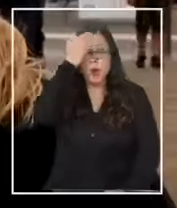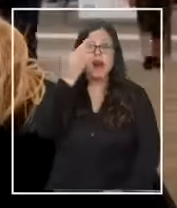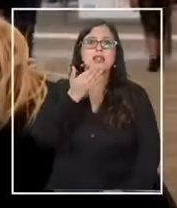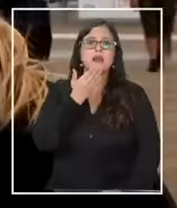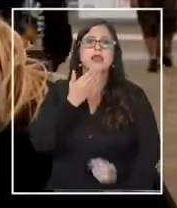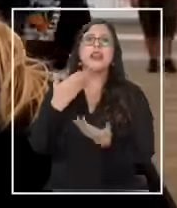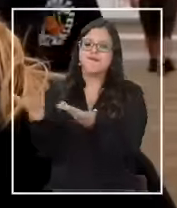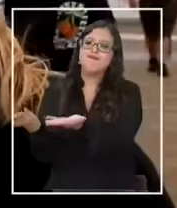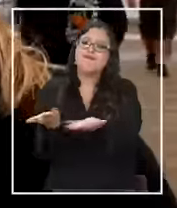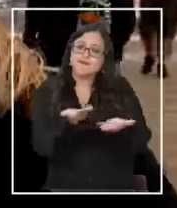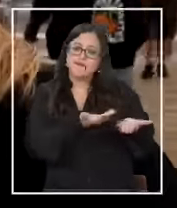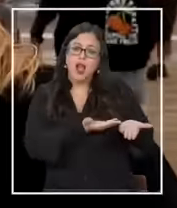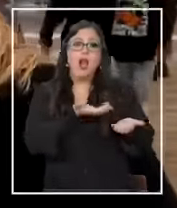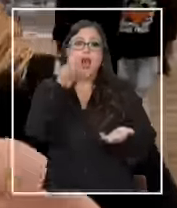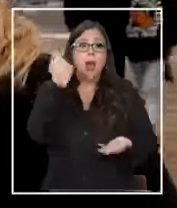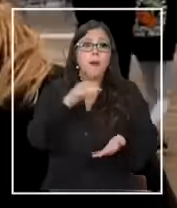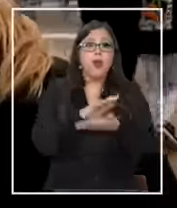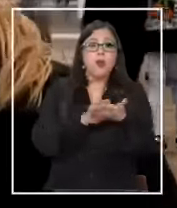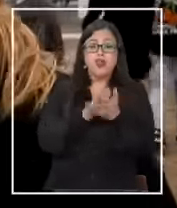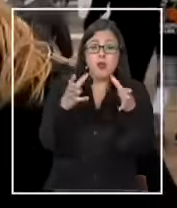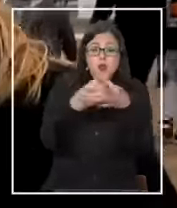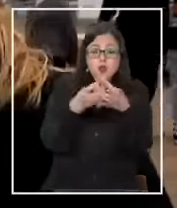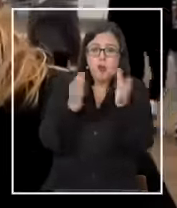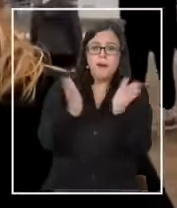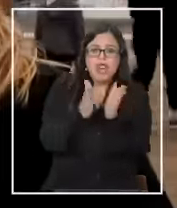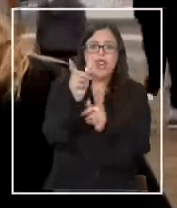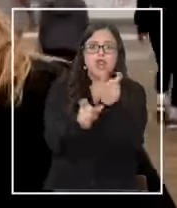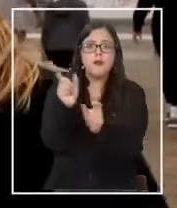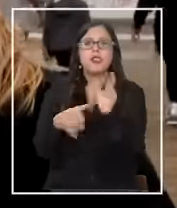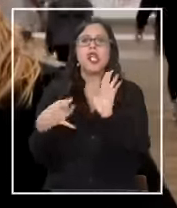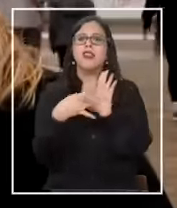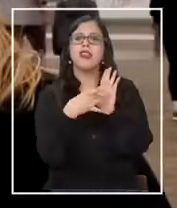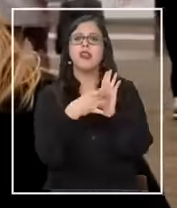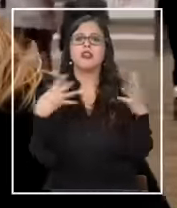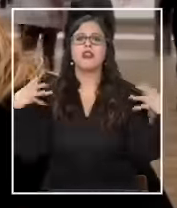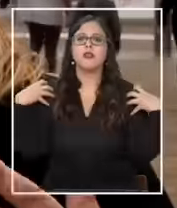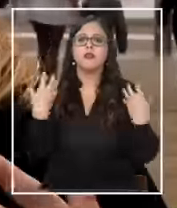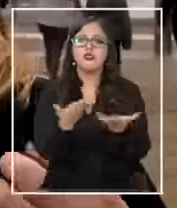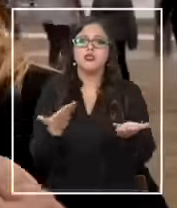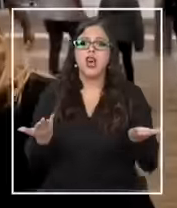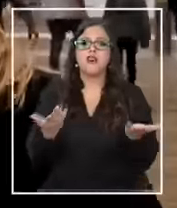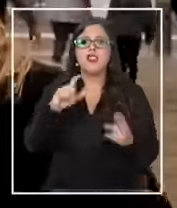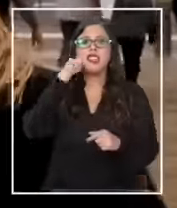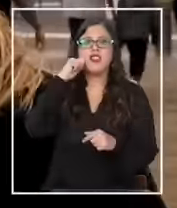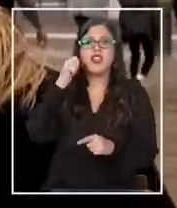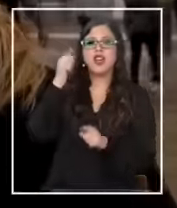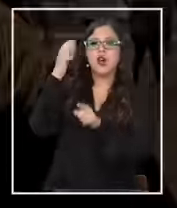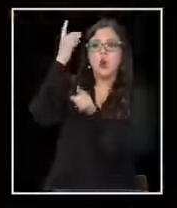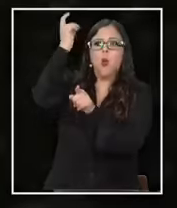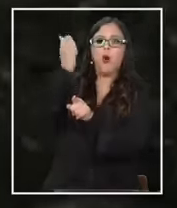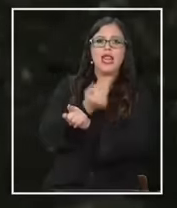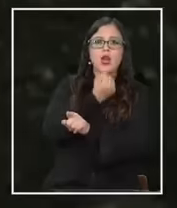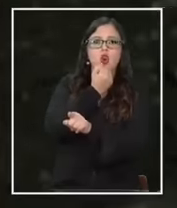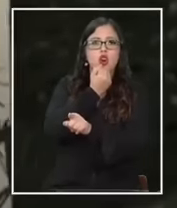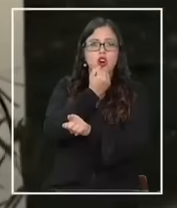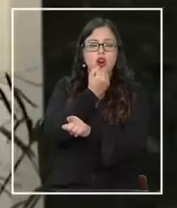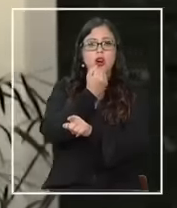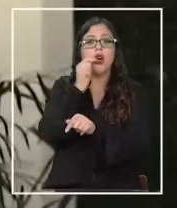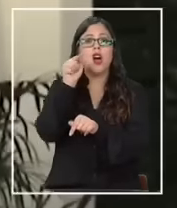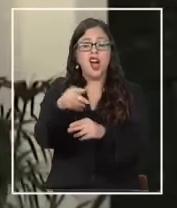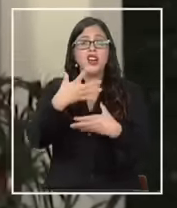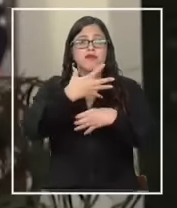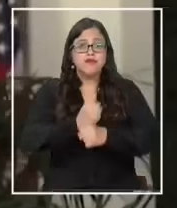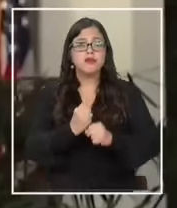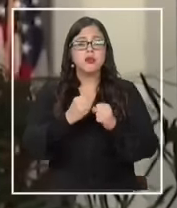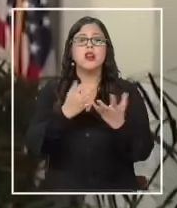y hospitalarios, pero cuando un pequeño grupo de personas comete delitos, genera un estigma. La presión del